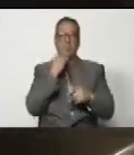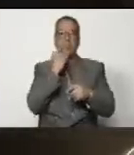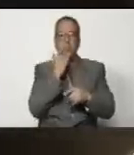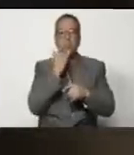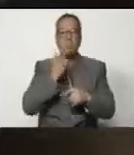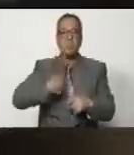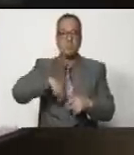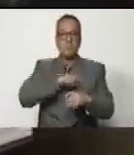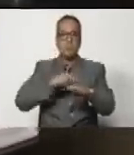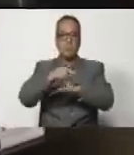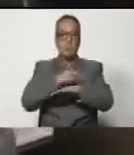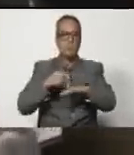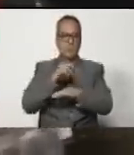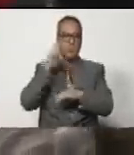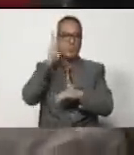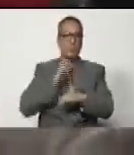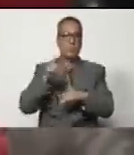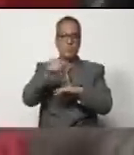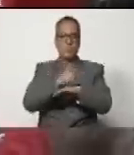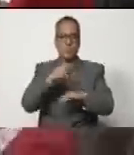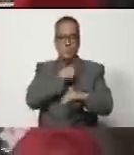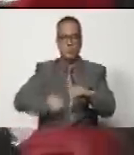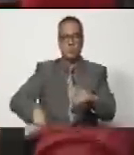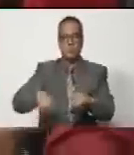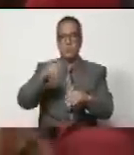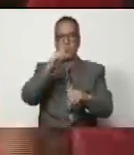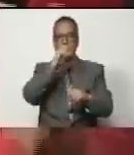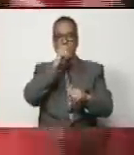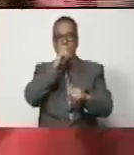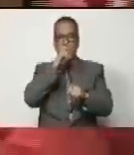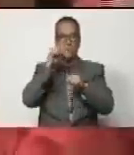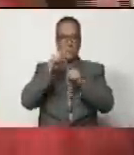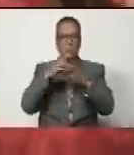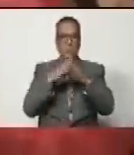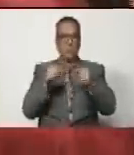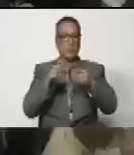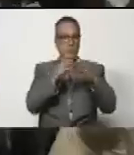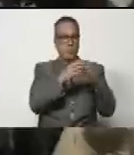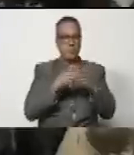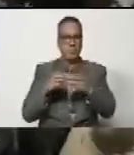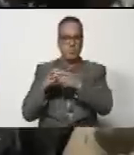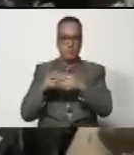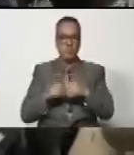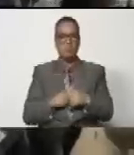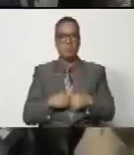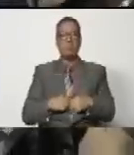de nuestro gobierno bolivariano, del gobierno del presidente Nicolás Maduro, de todos sus organismos.